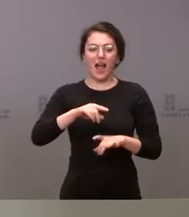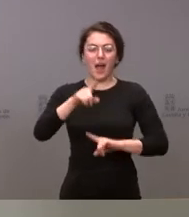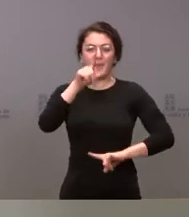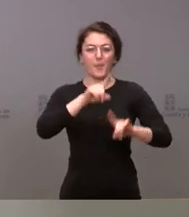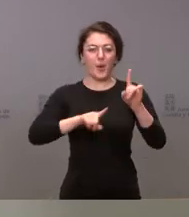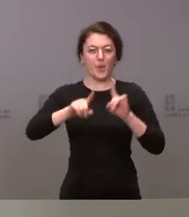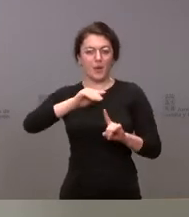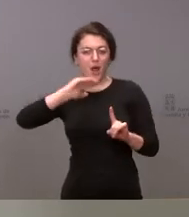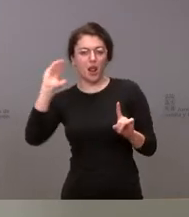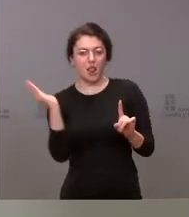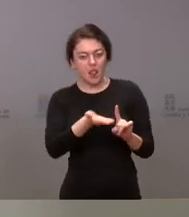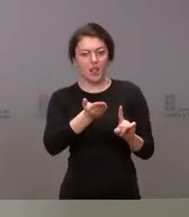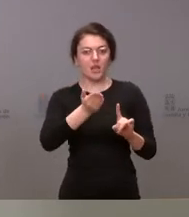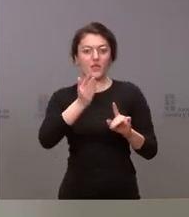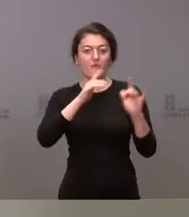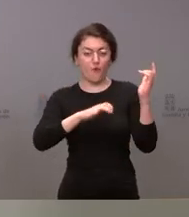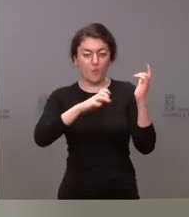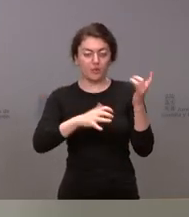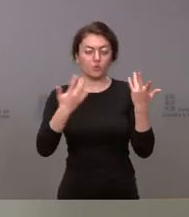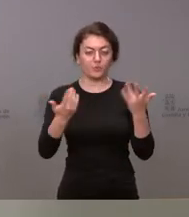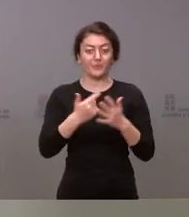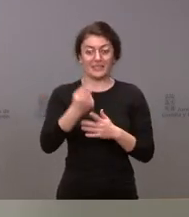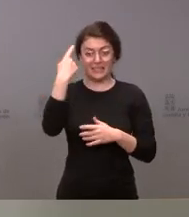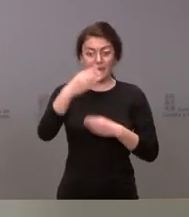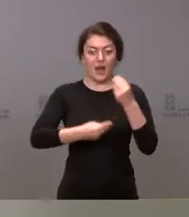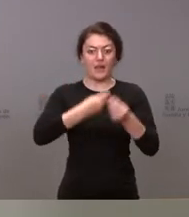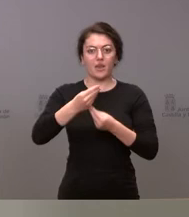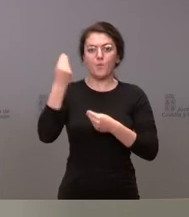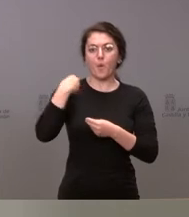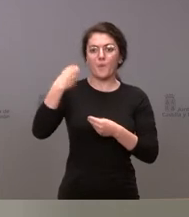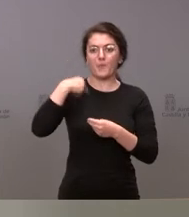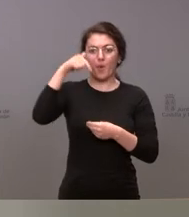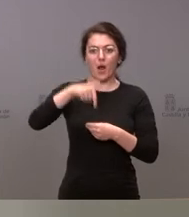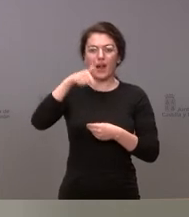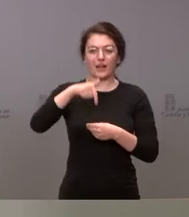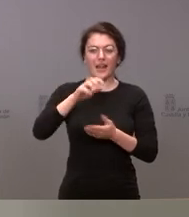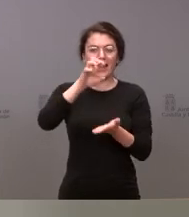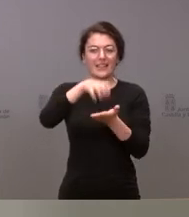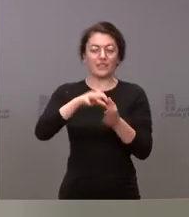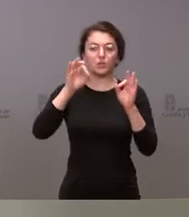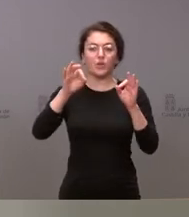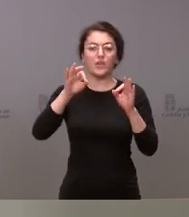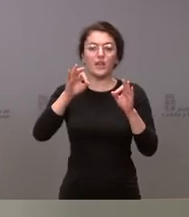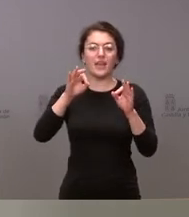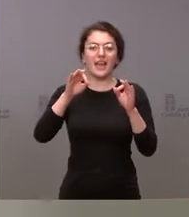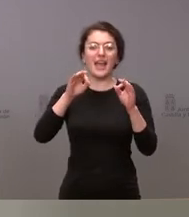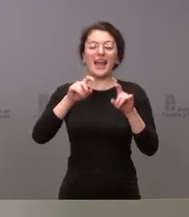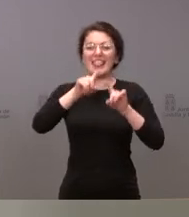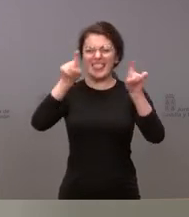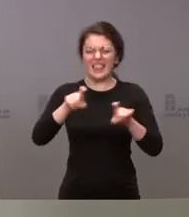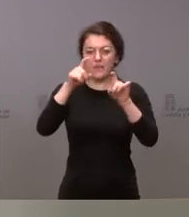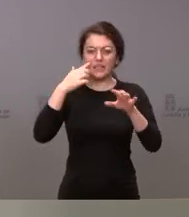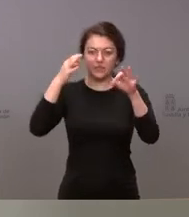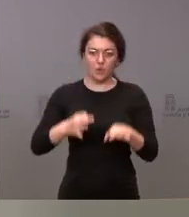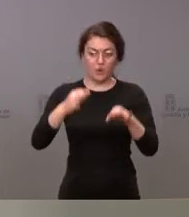Telecomunicaciones. Saben ustedes que Castilla es una referencia dentro de España en todo lo que tiene que ver con la ciberseguridad y colaborando con los centros que ya tenemos en nuestra comunidad